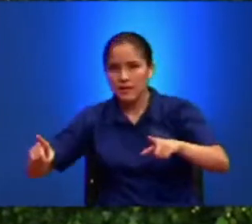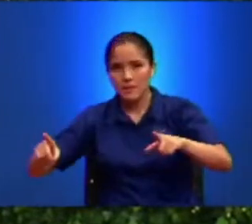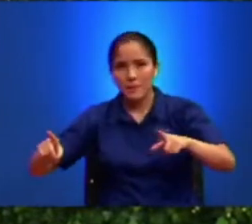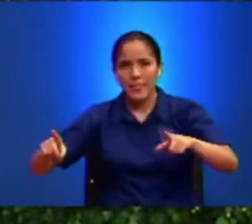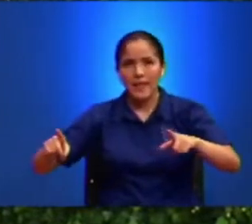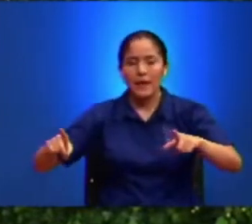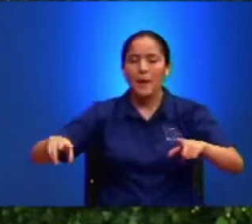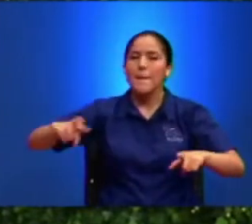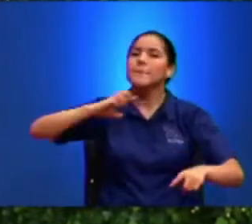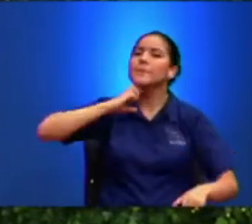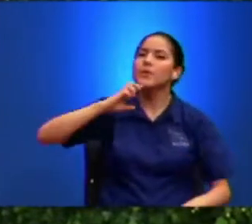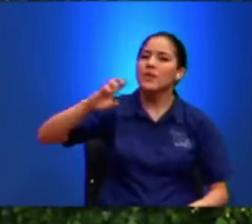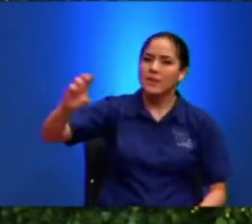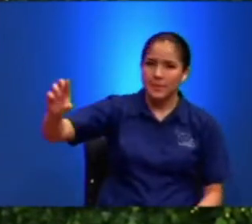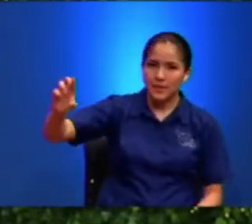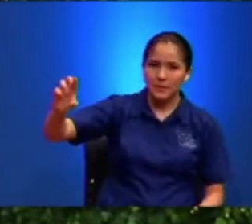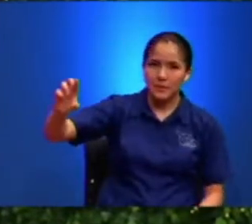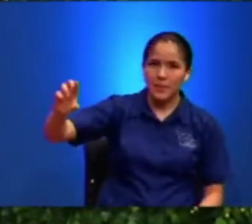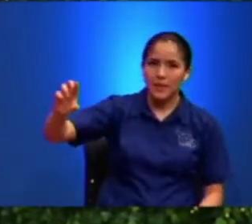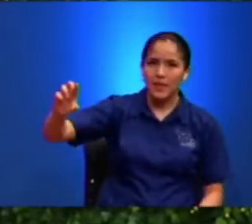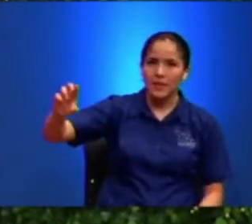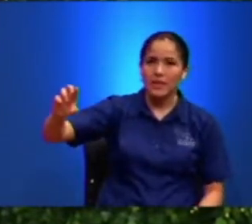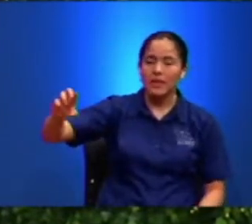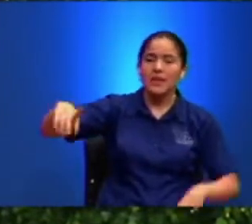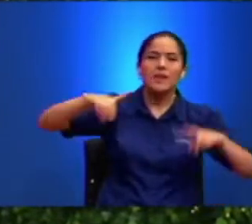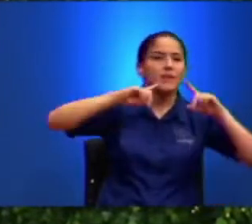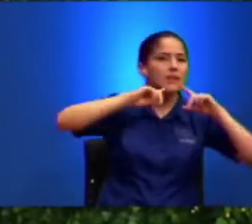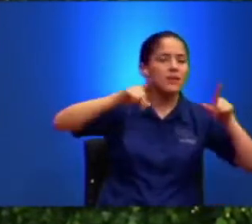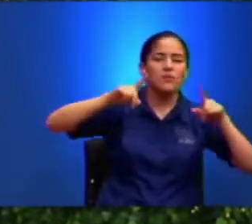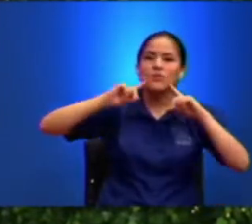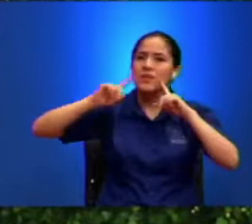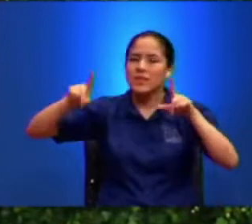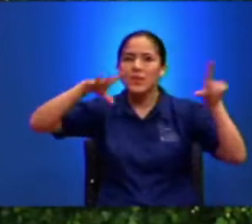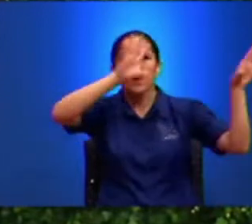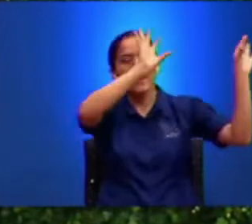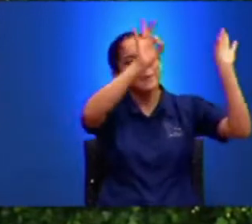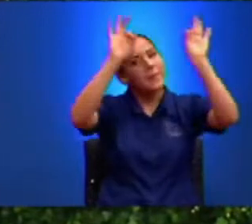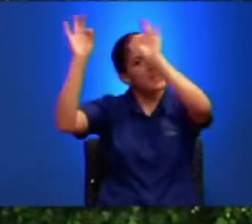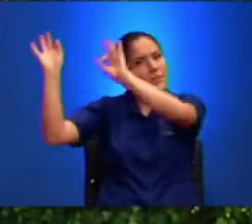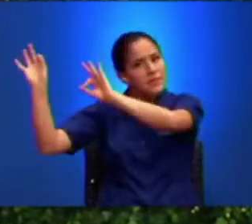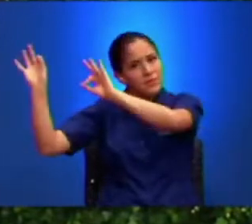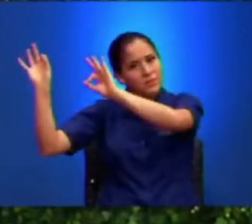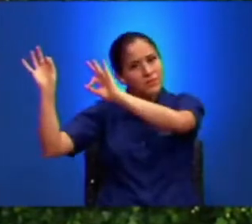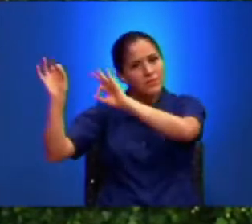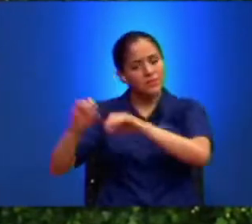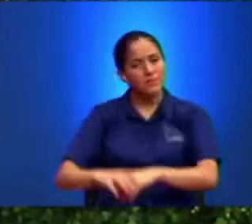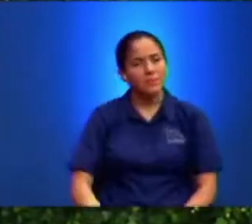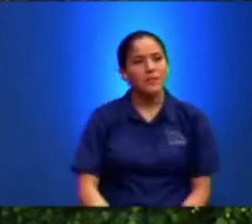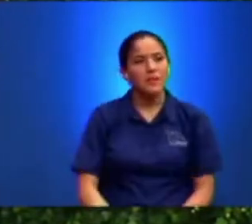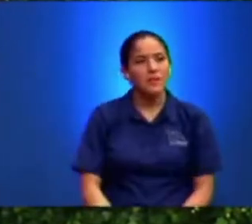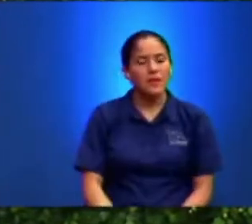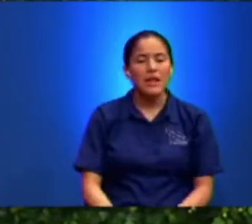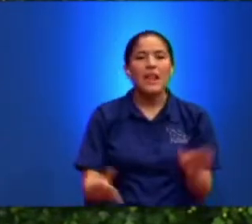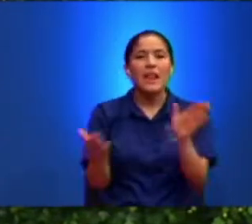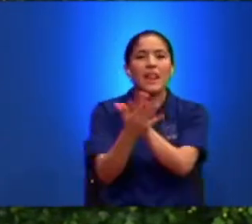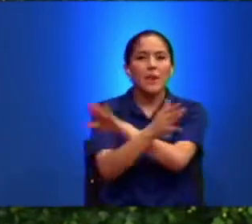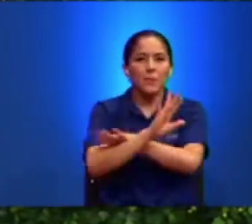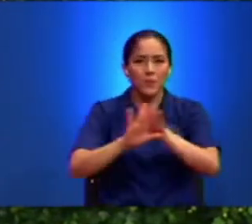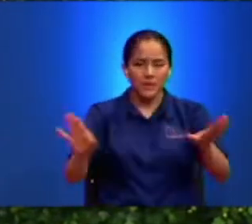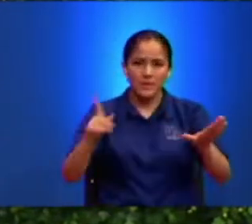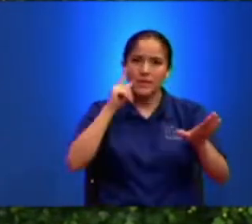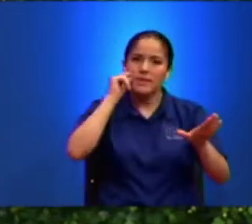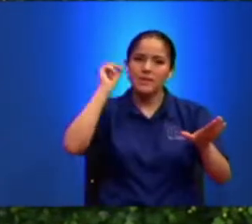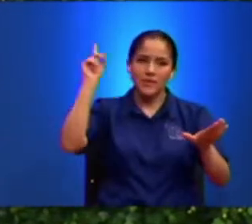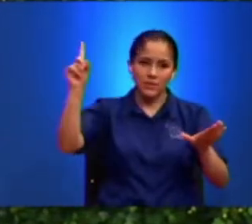proclamando, promulgando, predicando la muerte del Señor